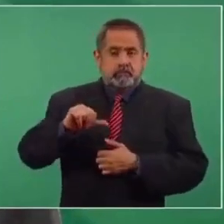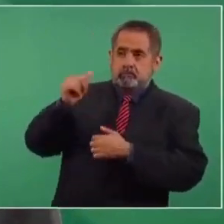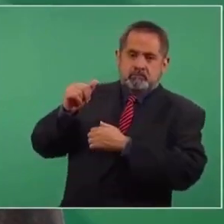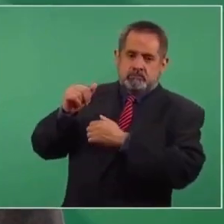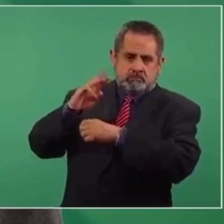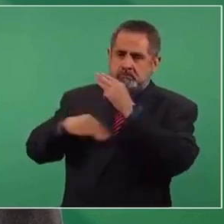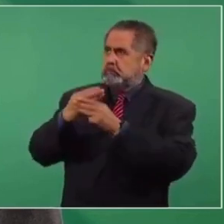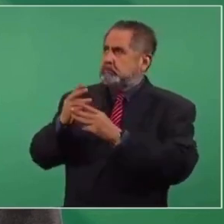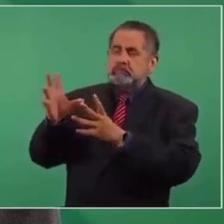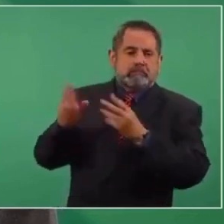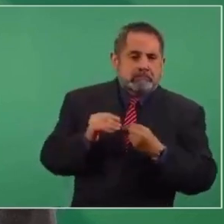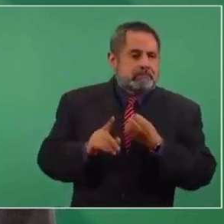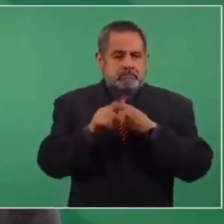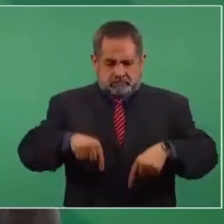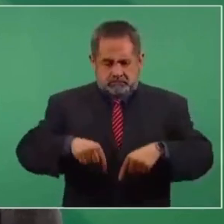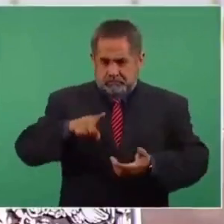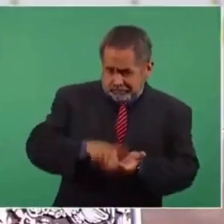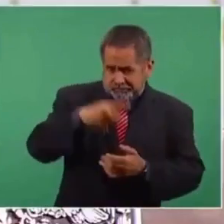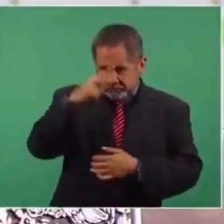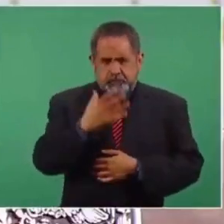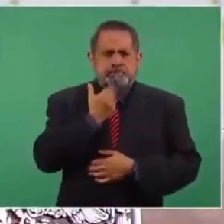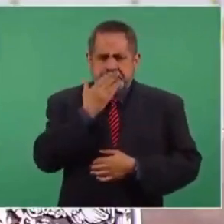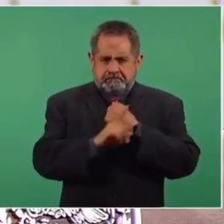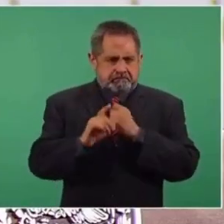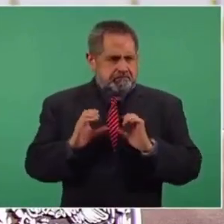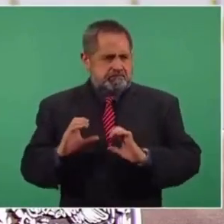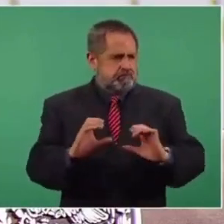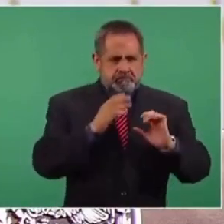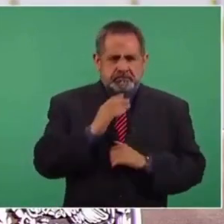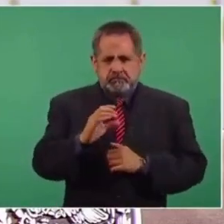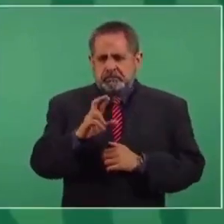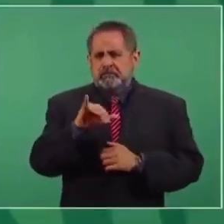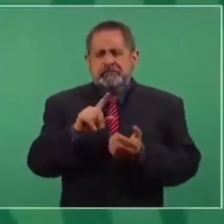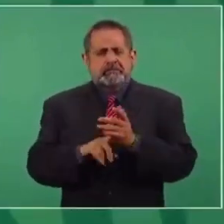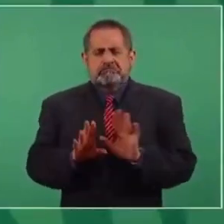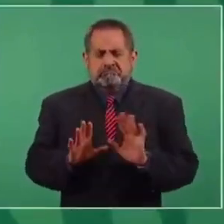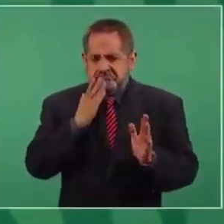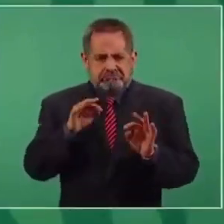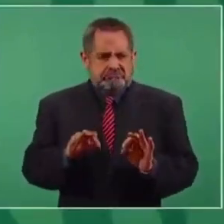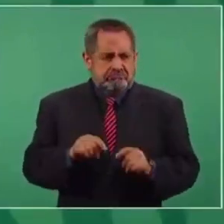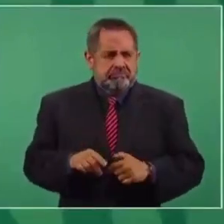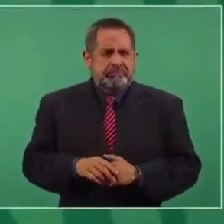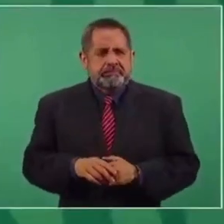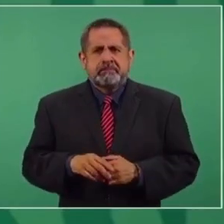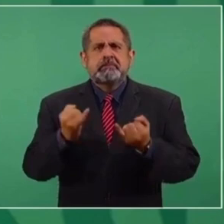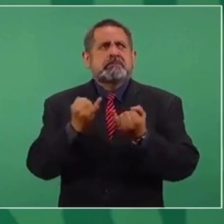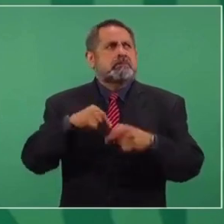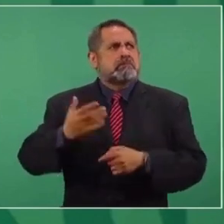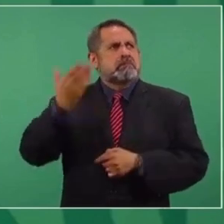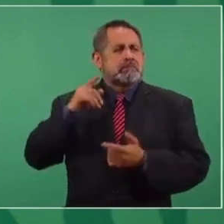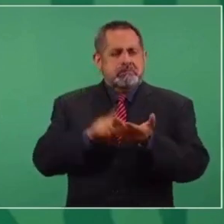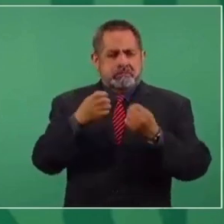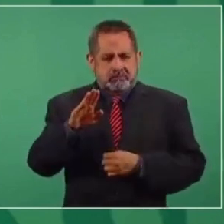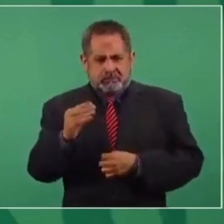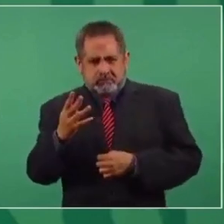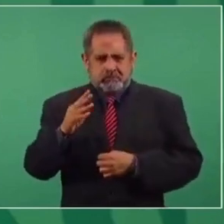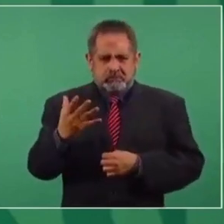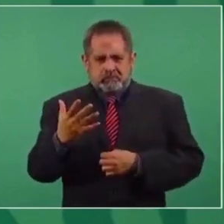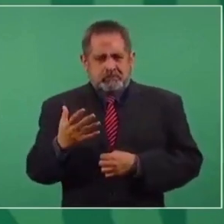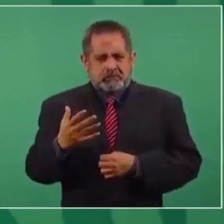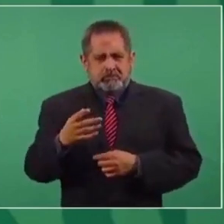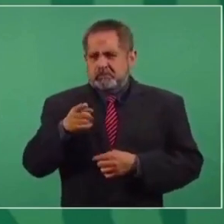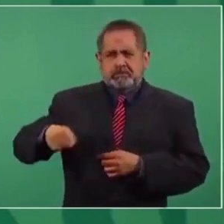en lo económico, aquí no, aquí una crisis como la que se dio en 1994-95